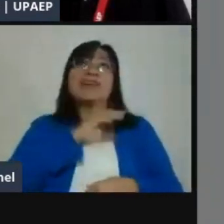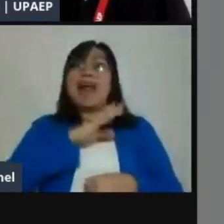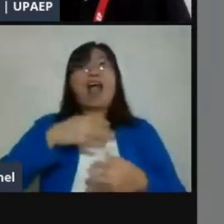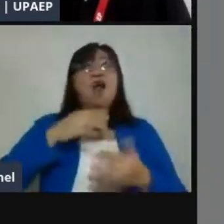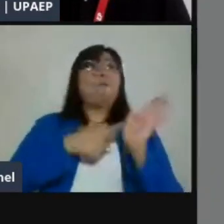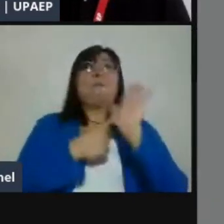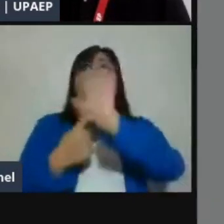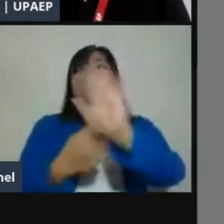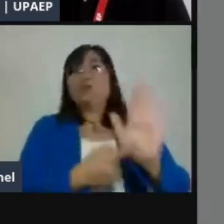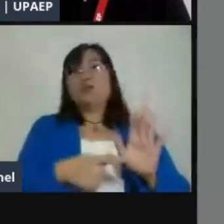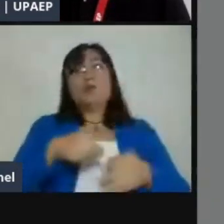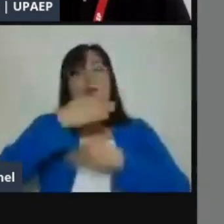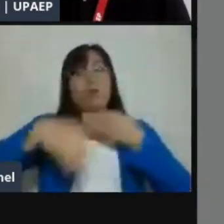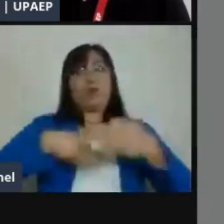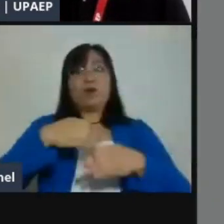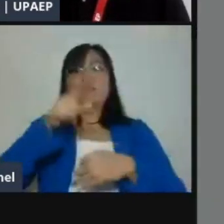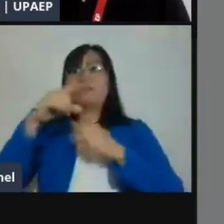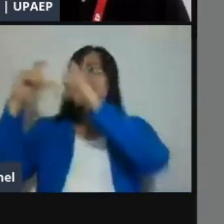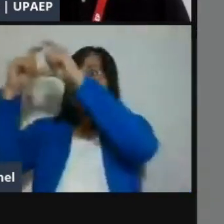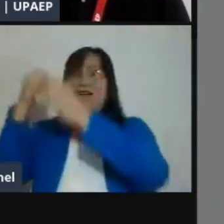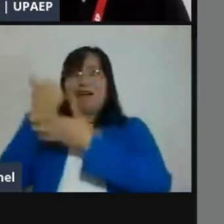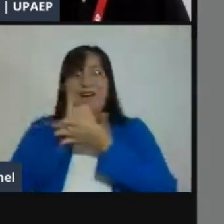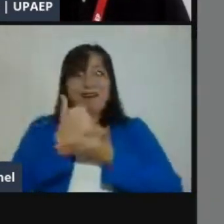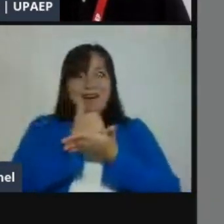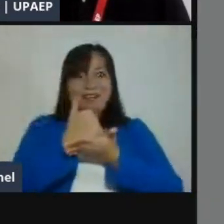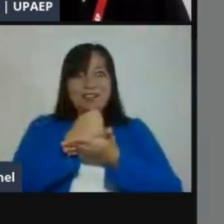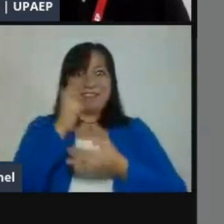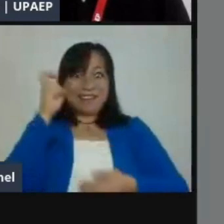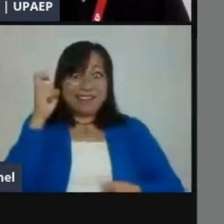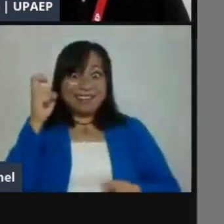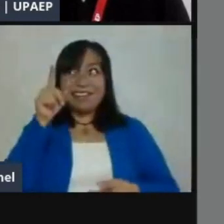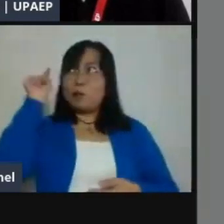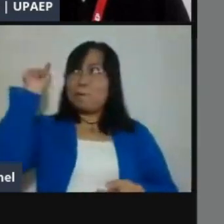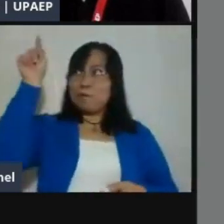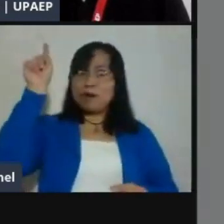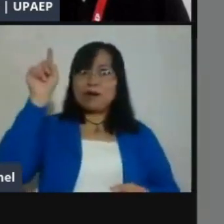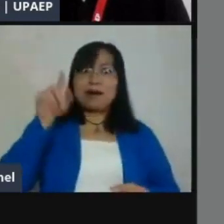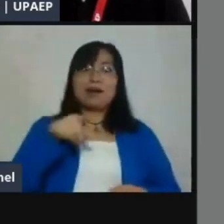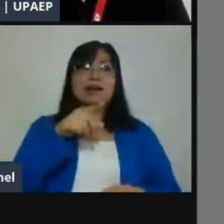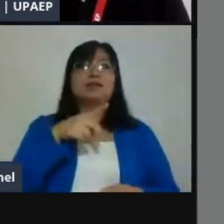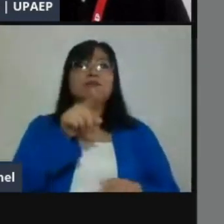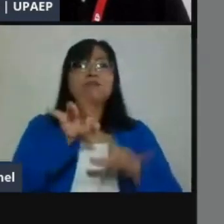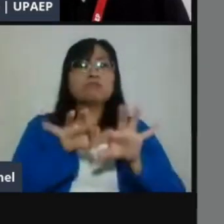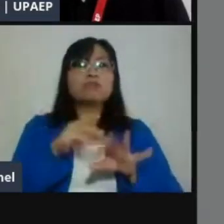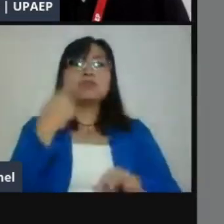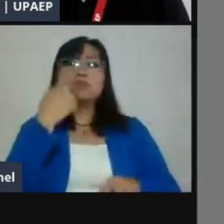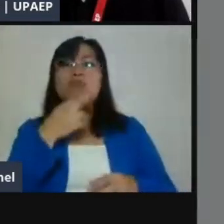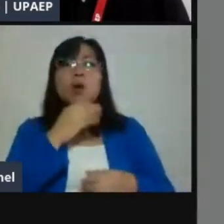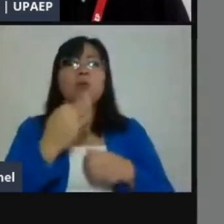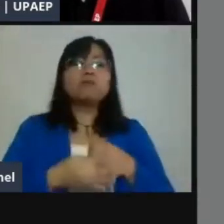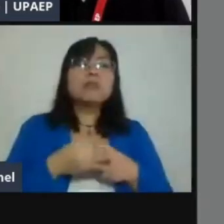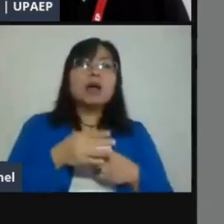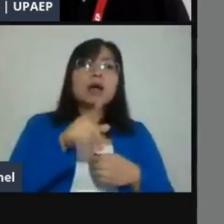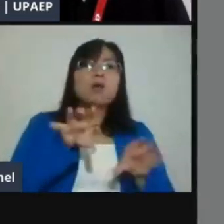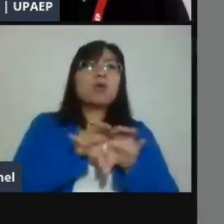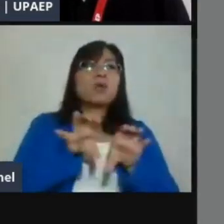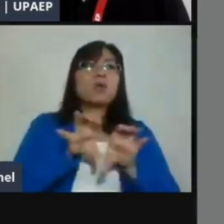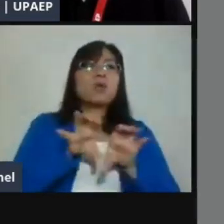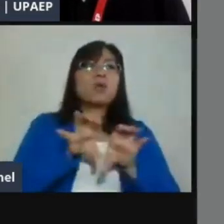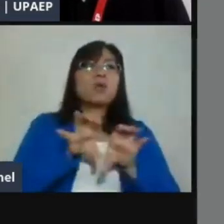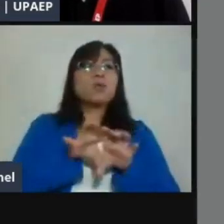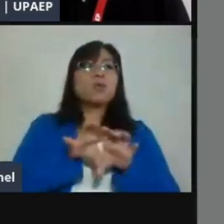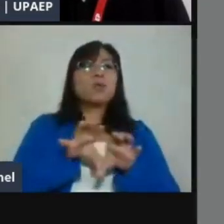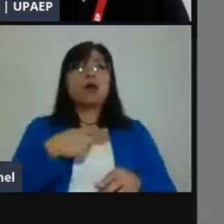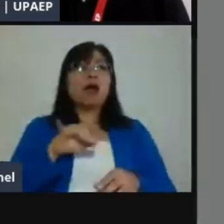quede a cualquier usuario para que no, vamos a poner quinto A.